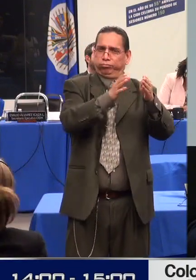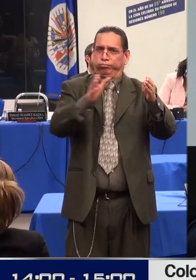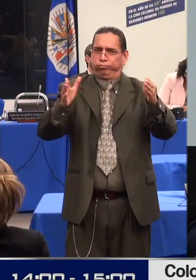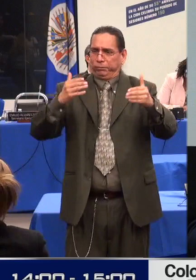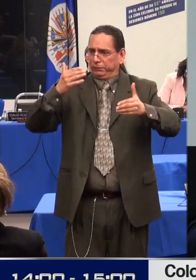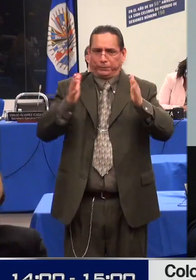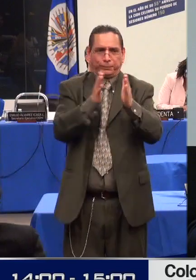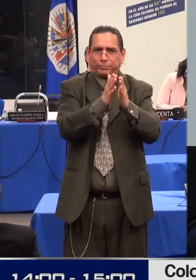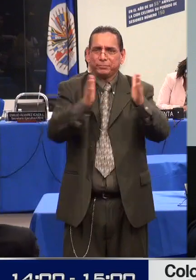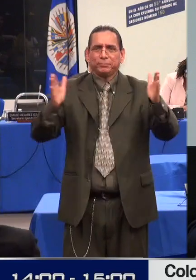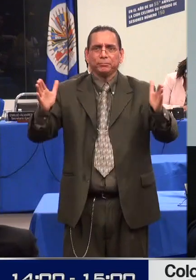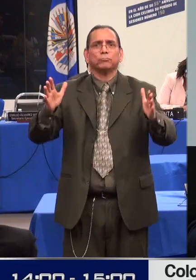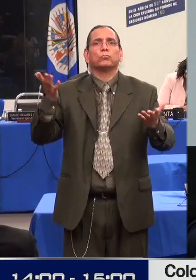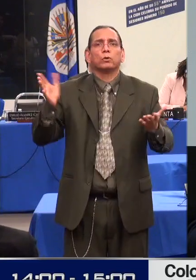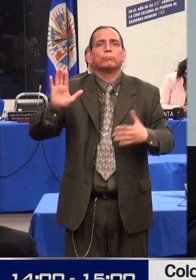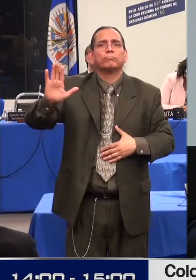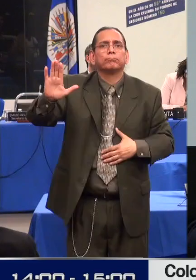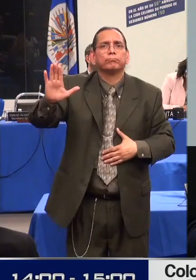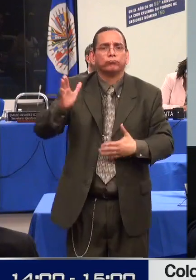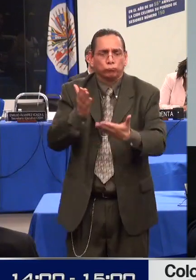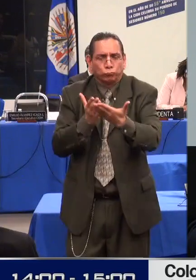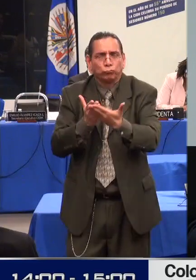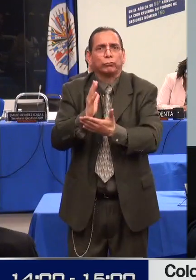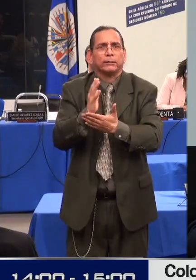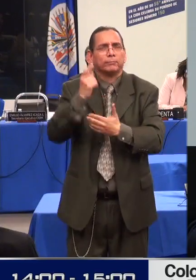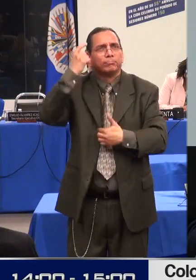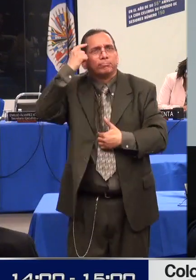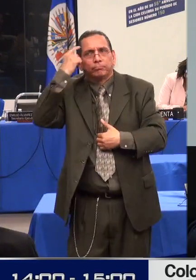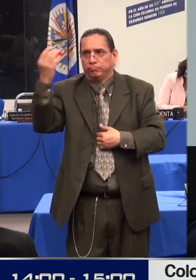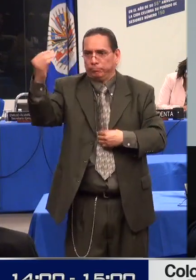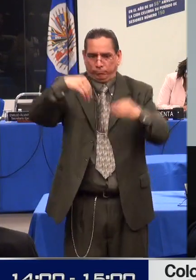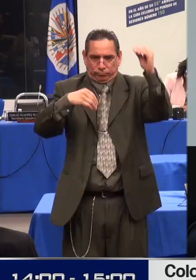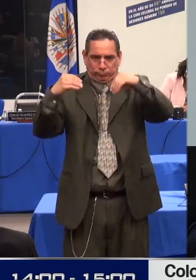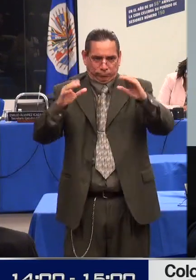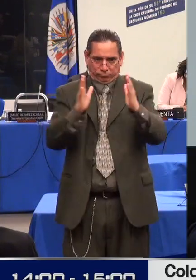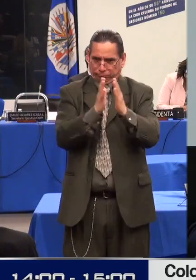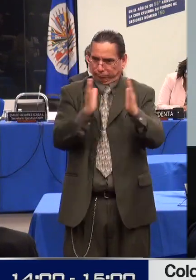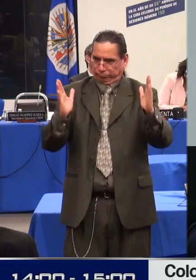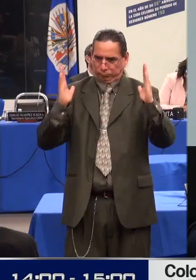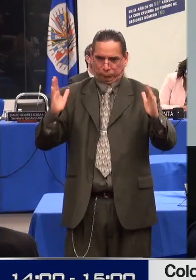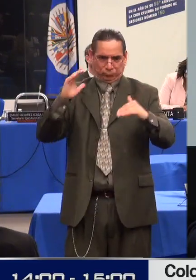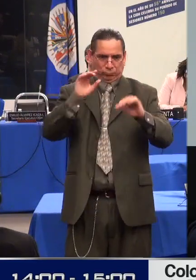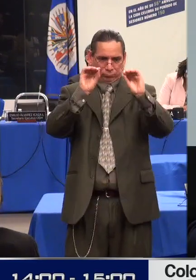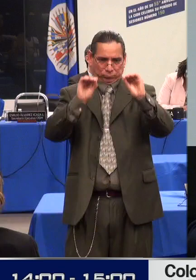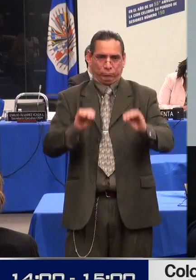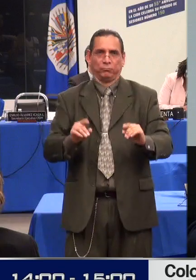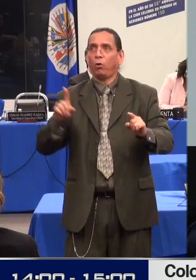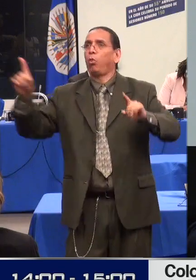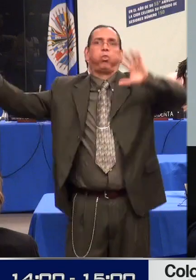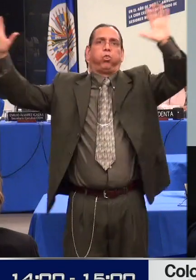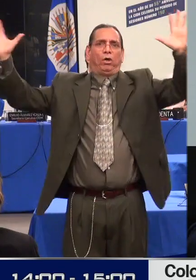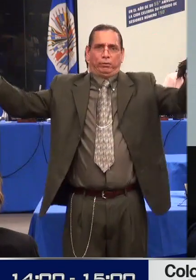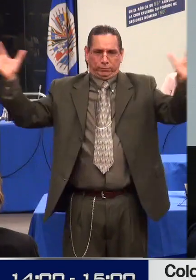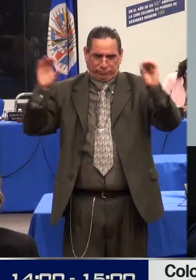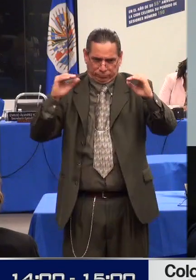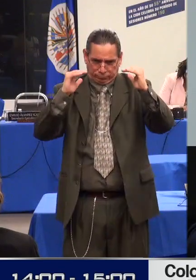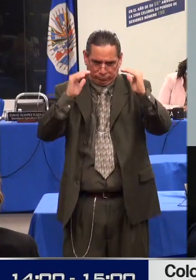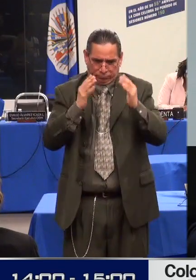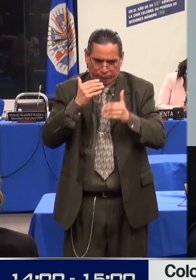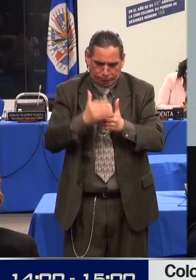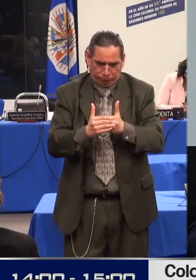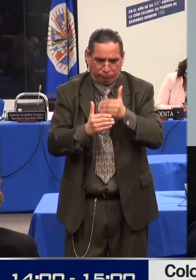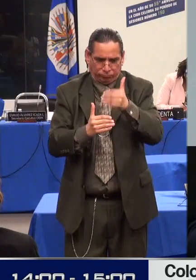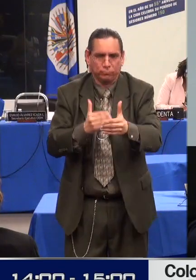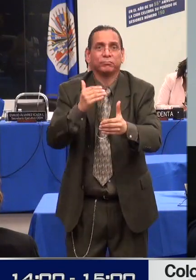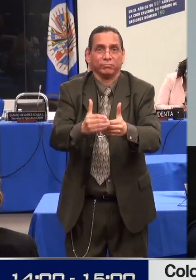Quisiera relevar, dijéramos, hacer un especial énfasis en el trabajo que se viene realizando